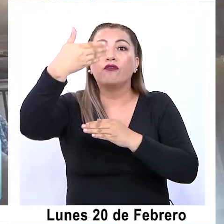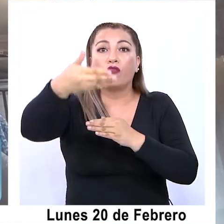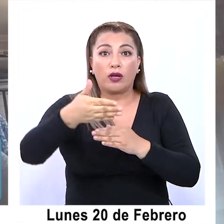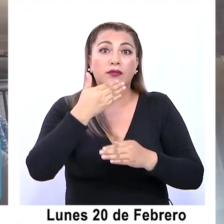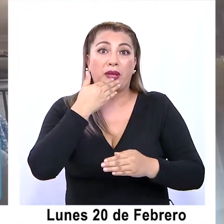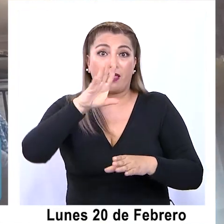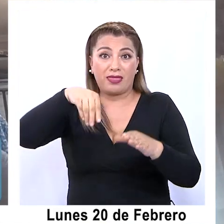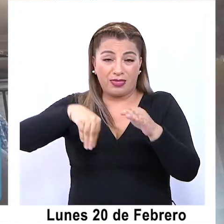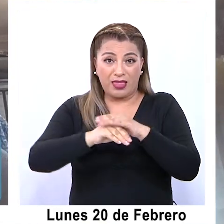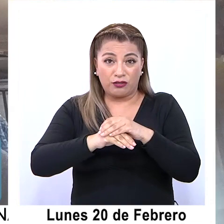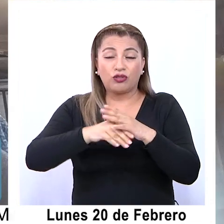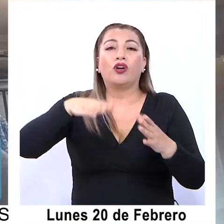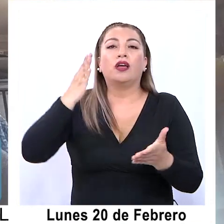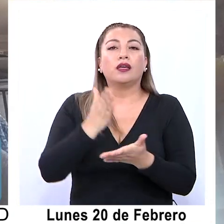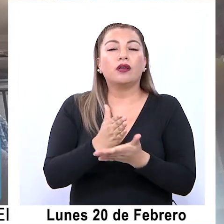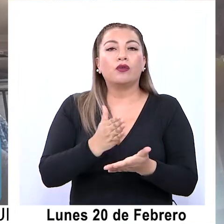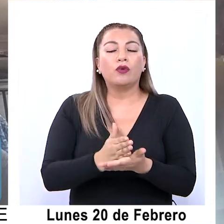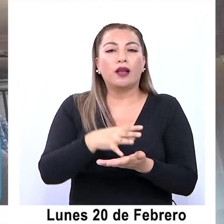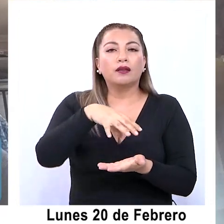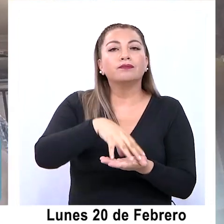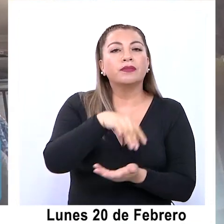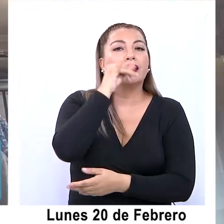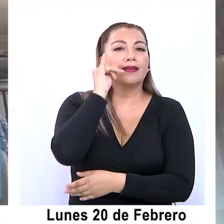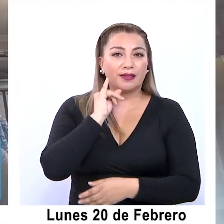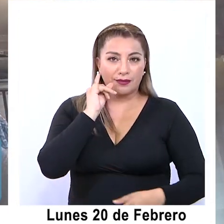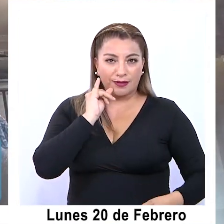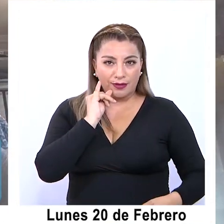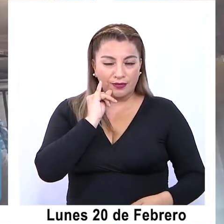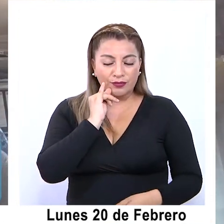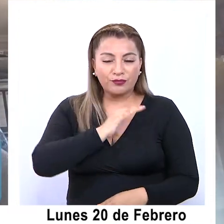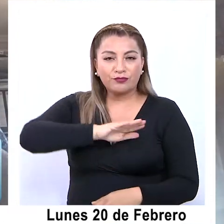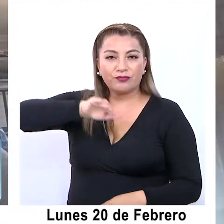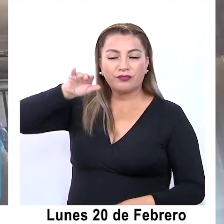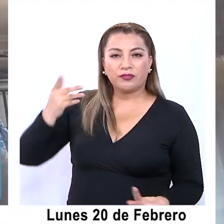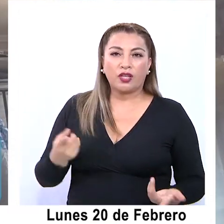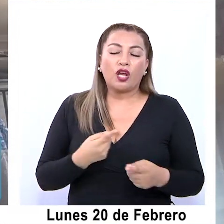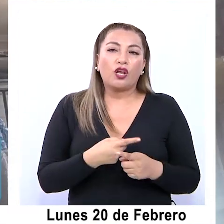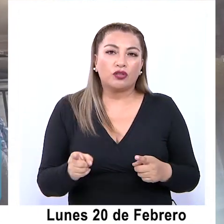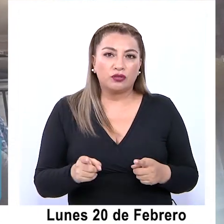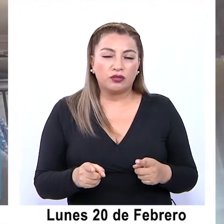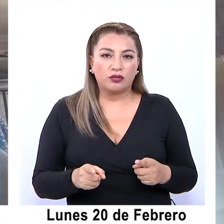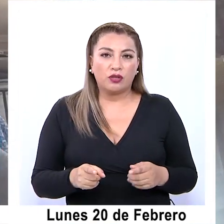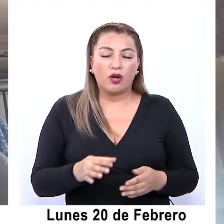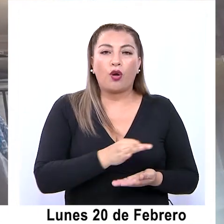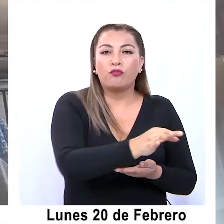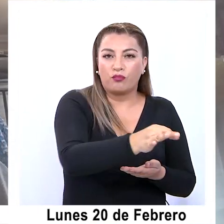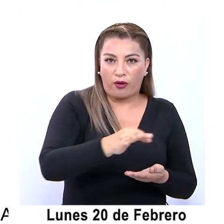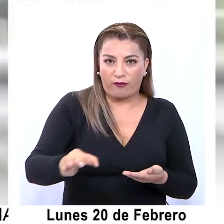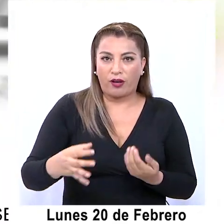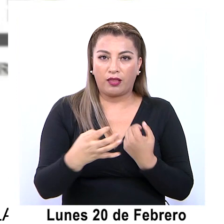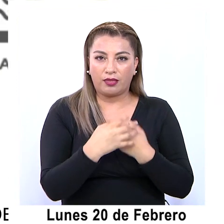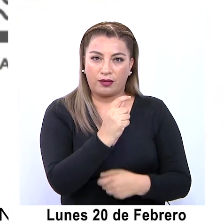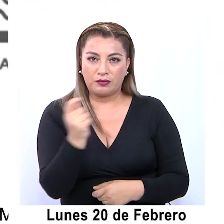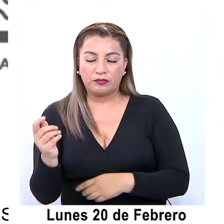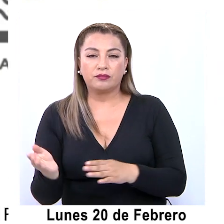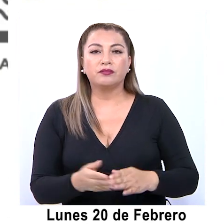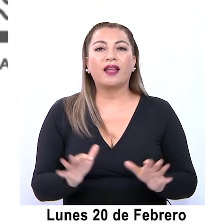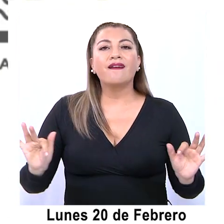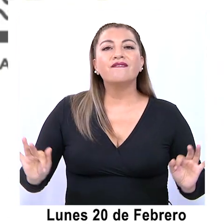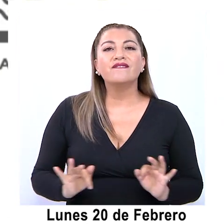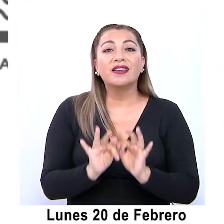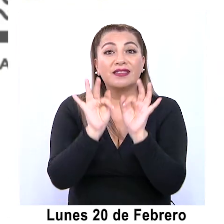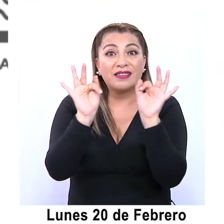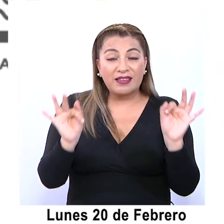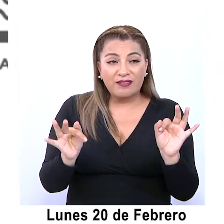colegios de la comuna de Iquique y también de las comunas del interior de nuestra región. El Festival